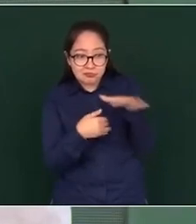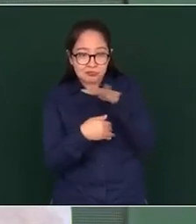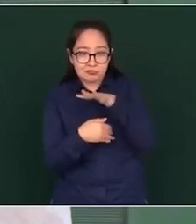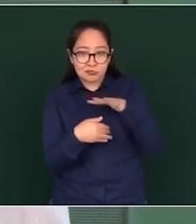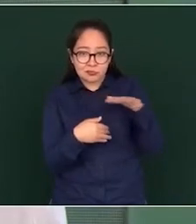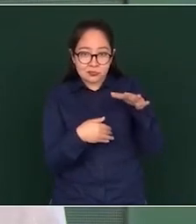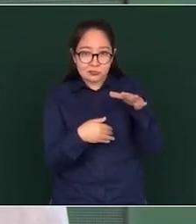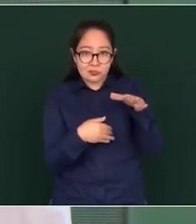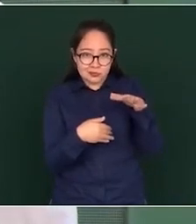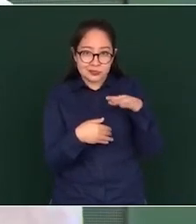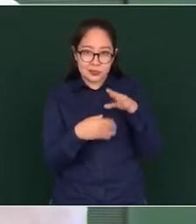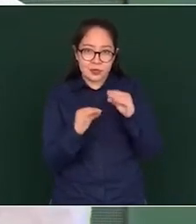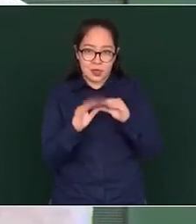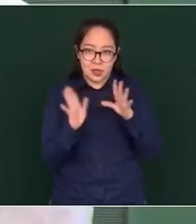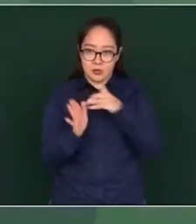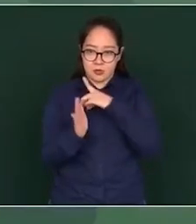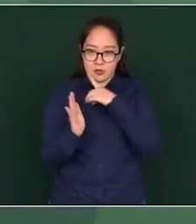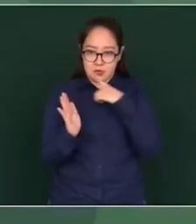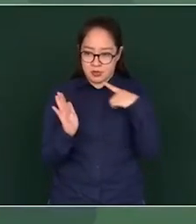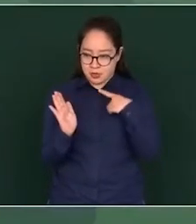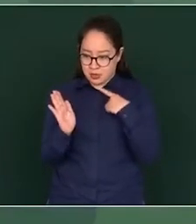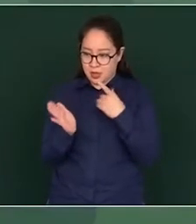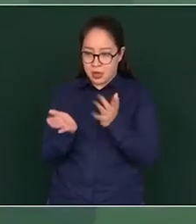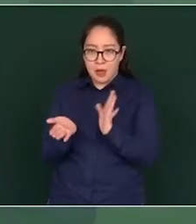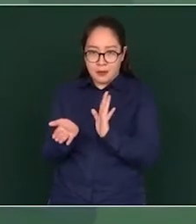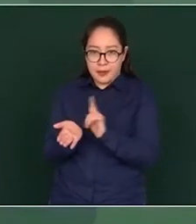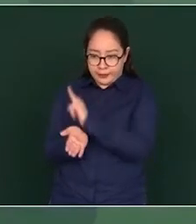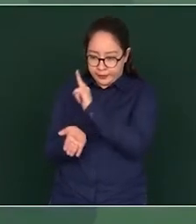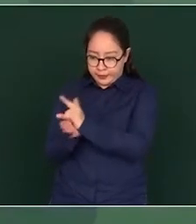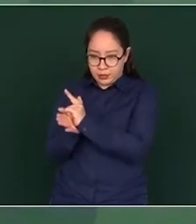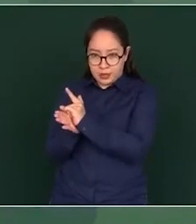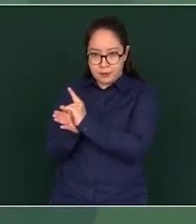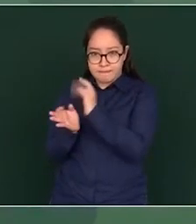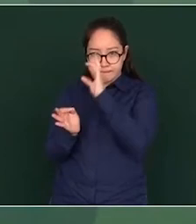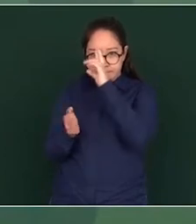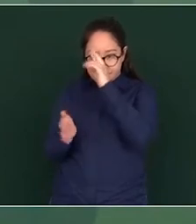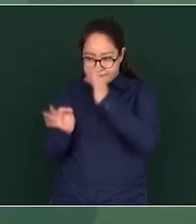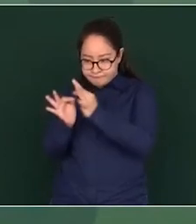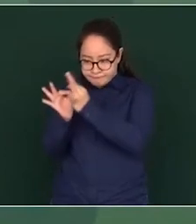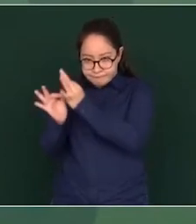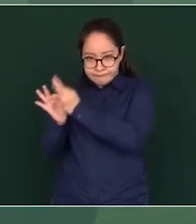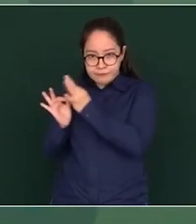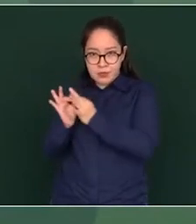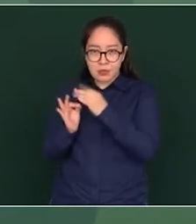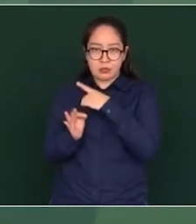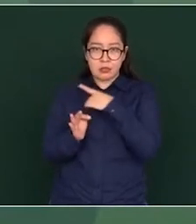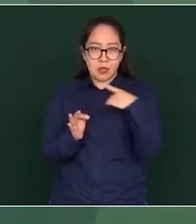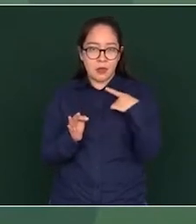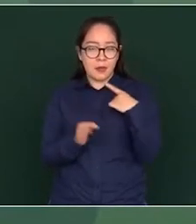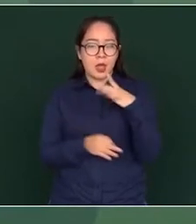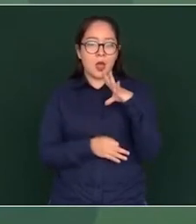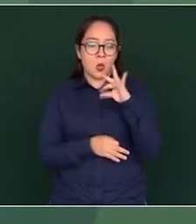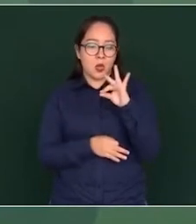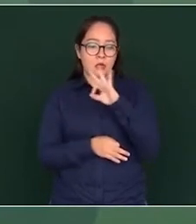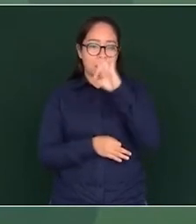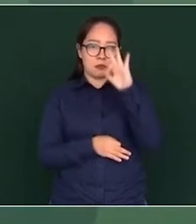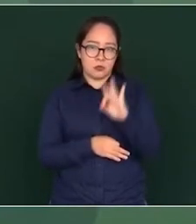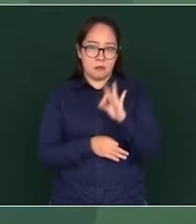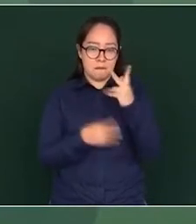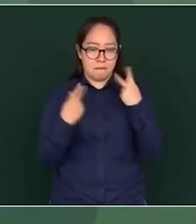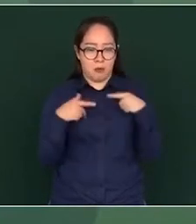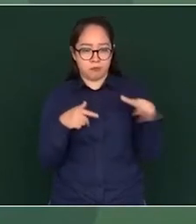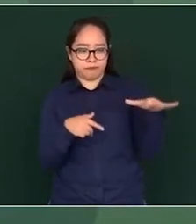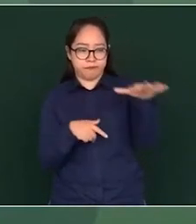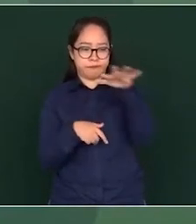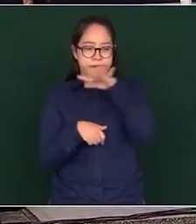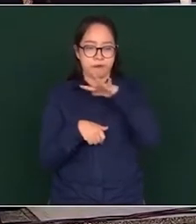tenga efectos legales, necesitan participar más del 40 por ciento de los ciudadanos.